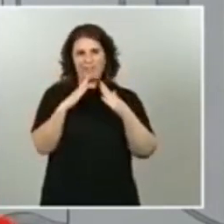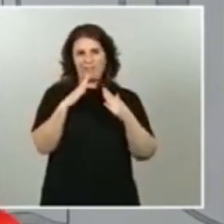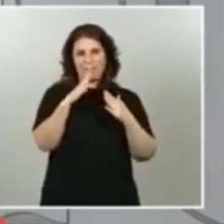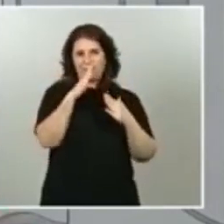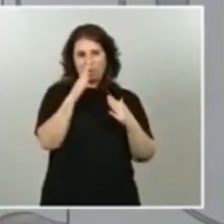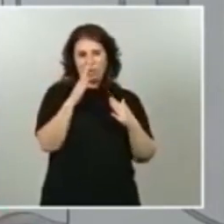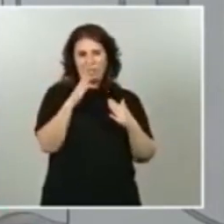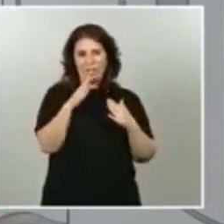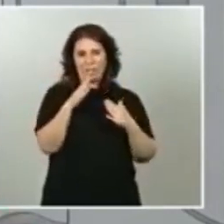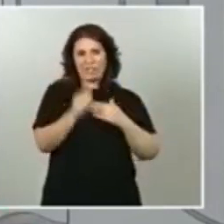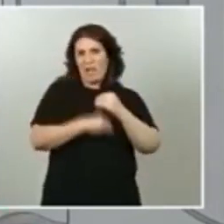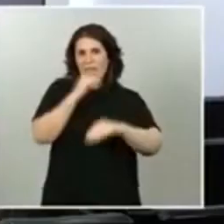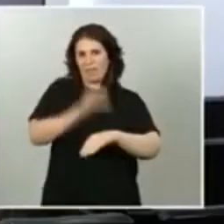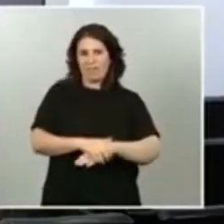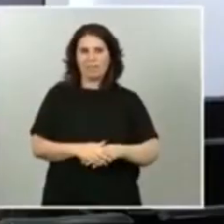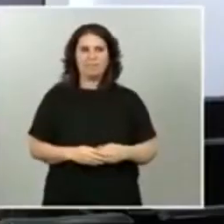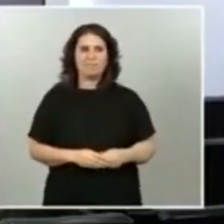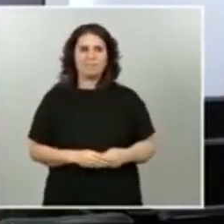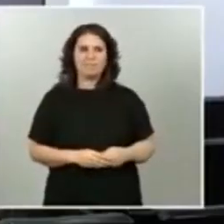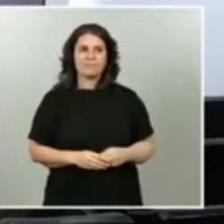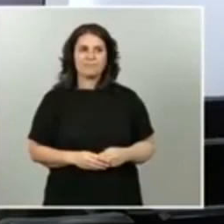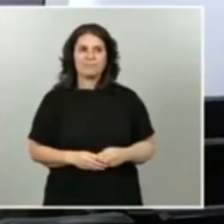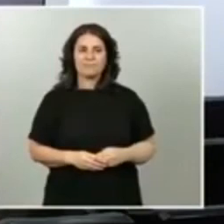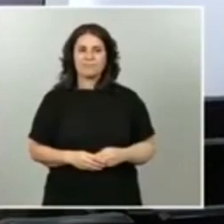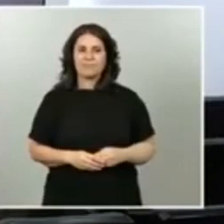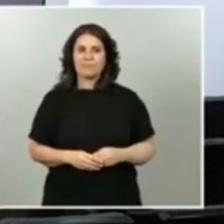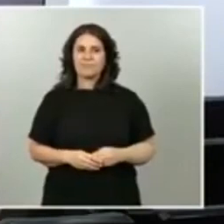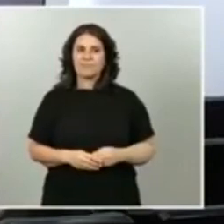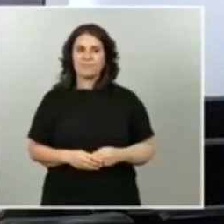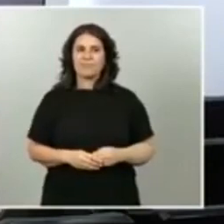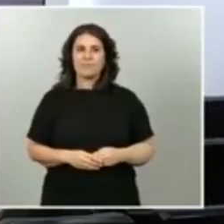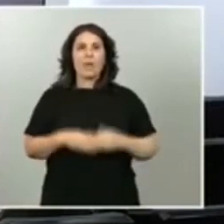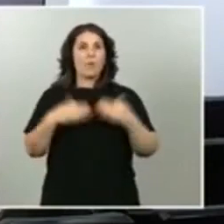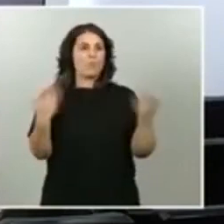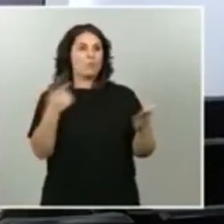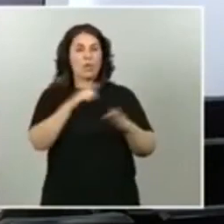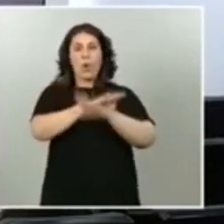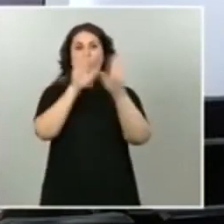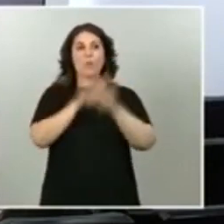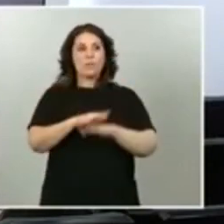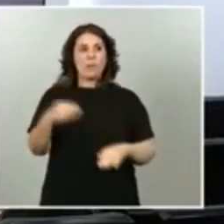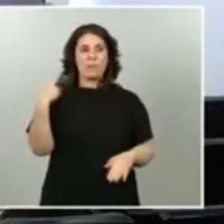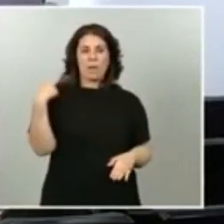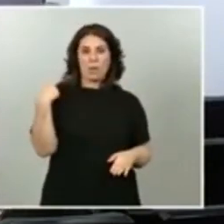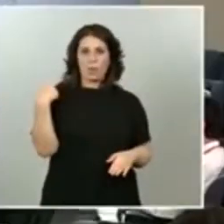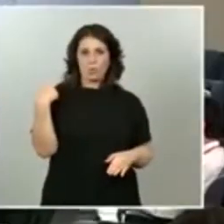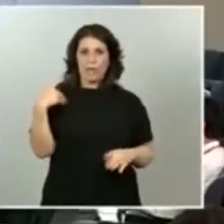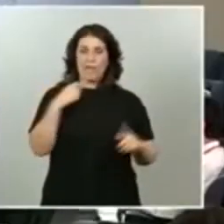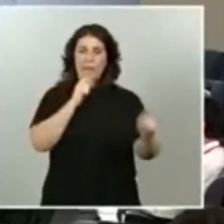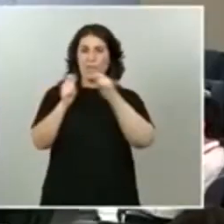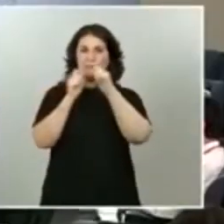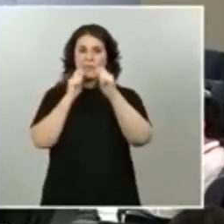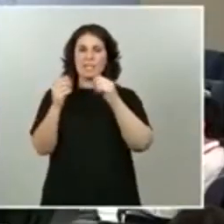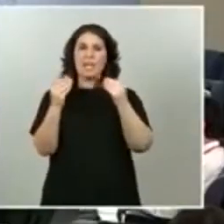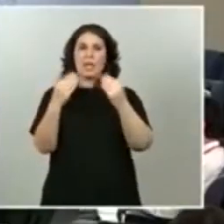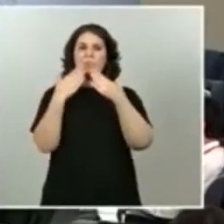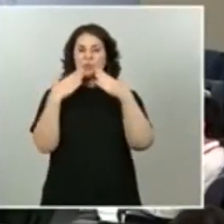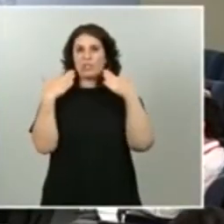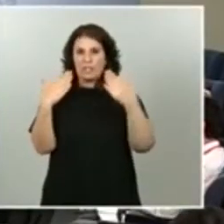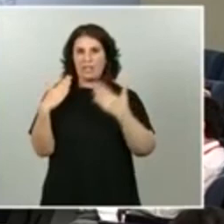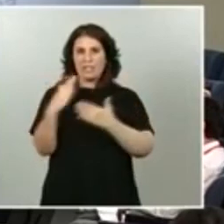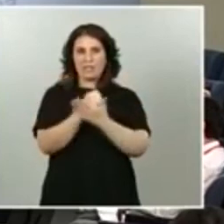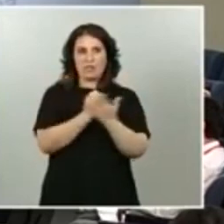podido producir bien pues esta era la última pregunta de esta rueda de prensa agradeciendo a todos los medios de